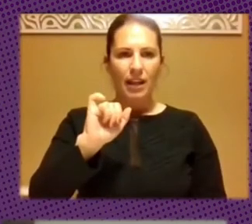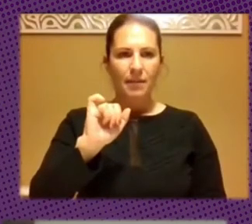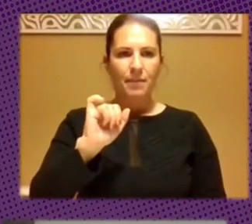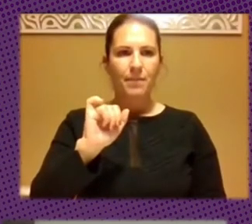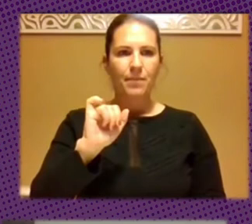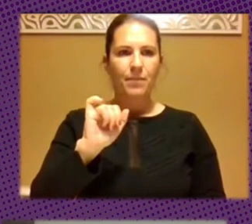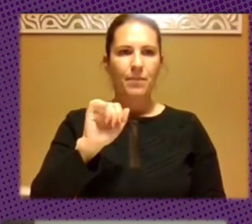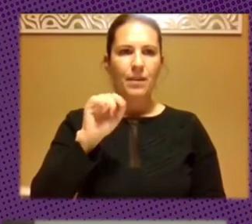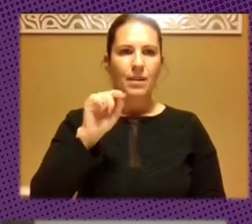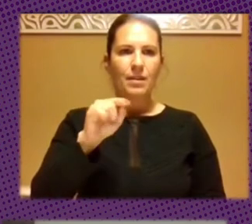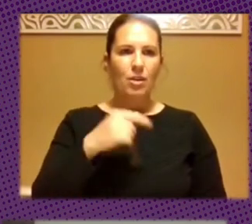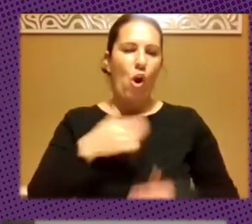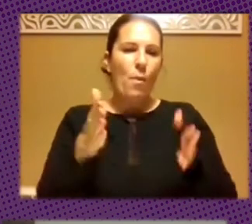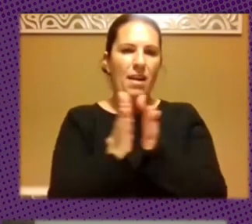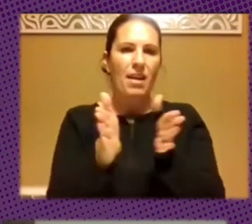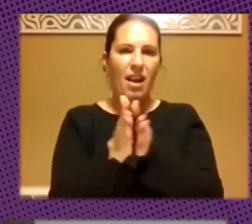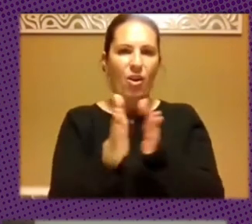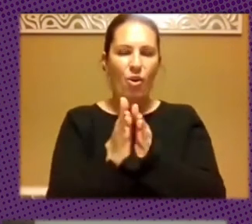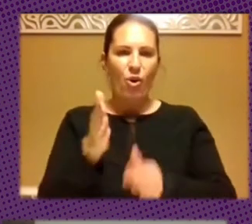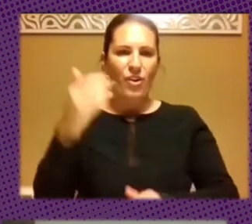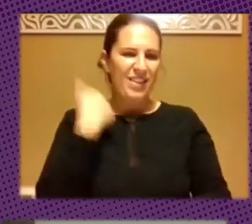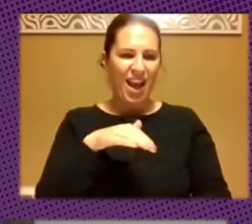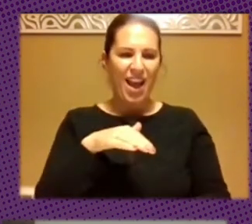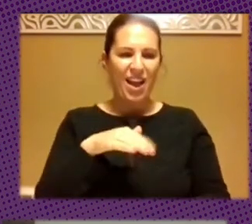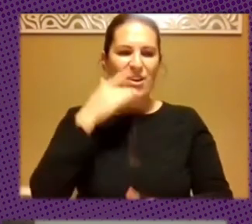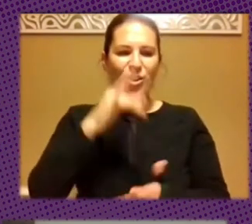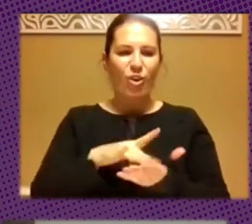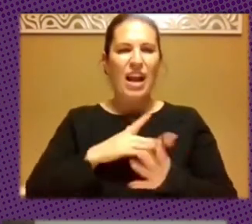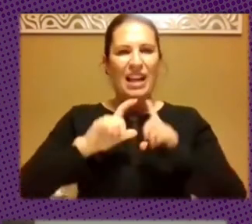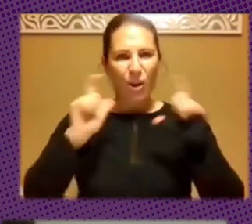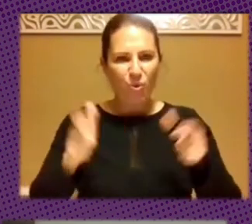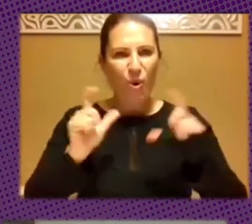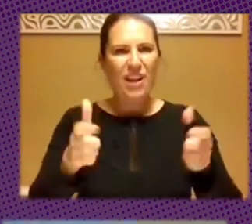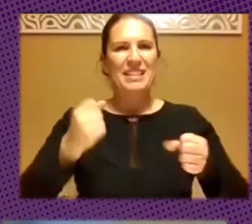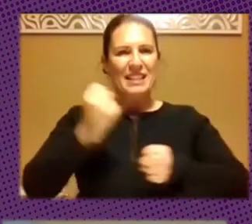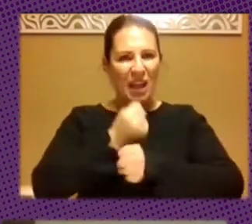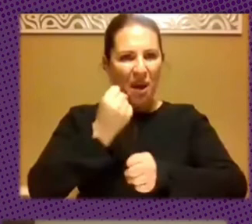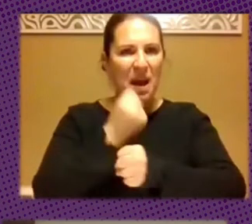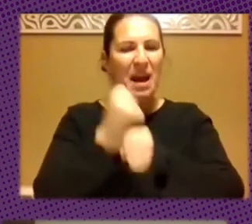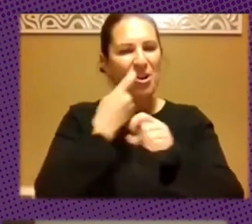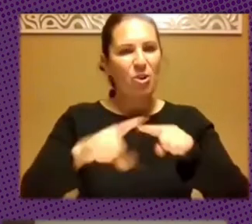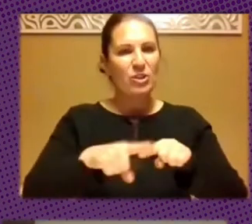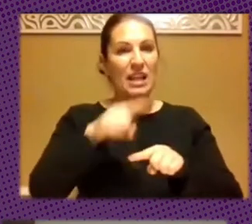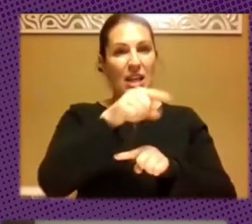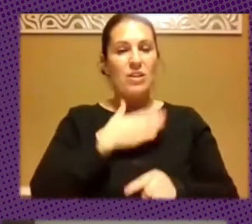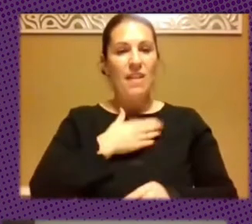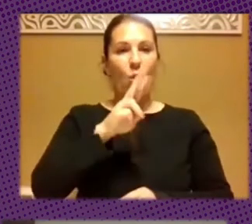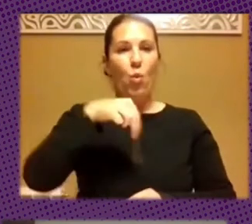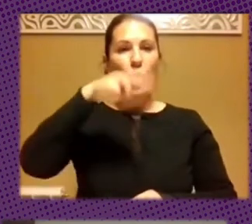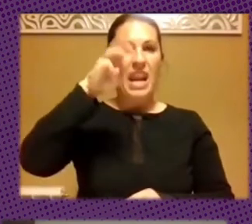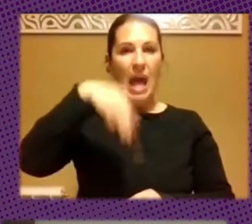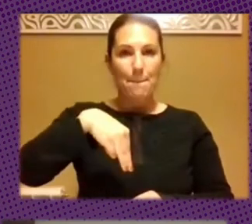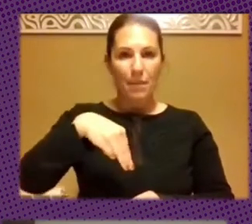un compañero que ya hemos compartido reuniones de trabajo y ellos están poniendo en marcha desde la UNAM, que es la